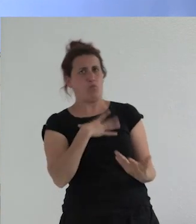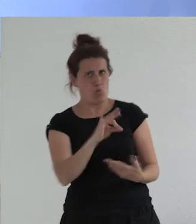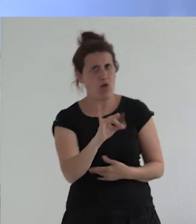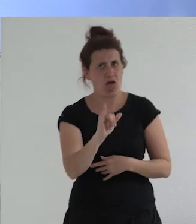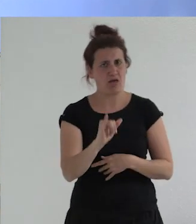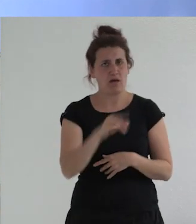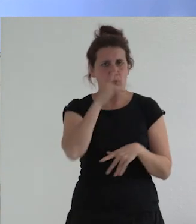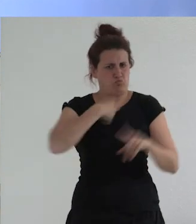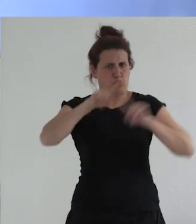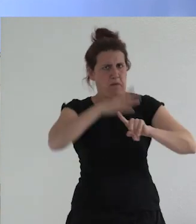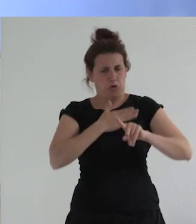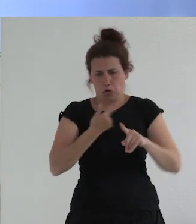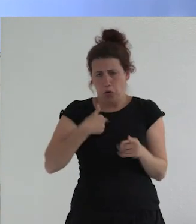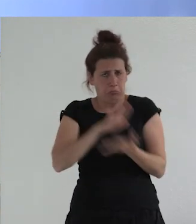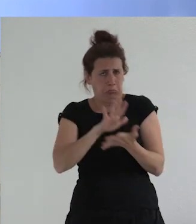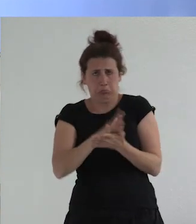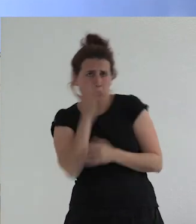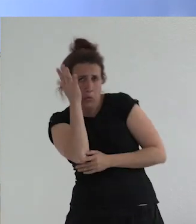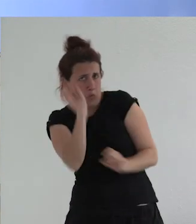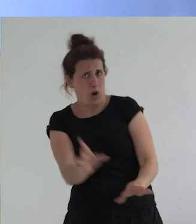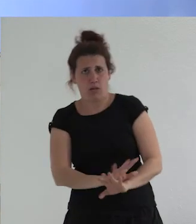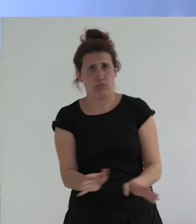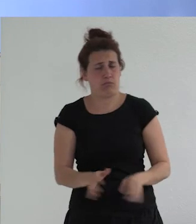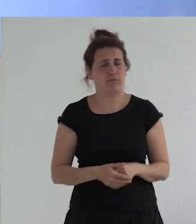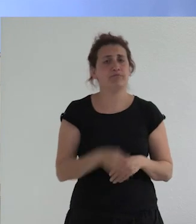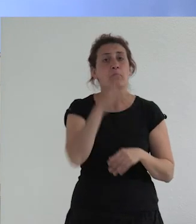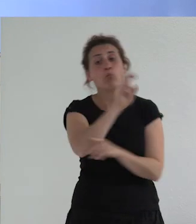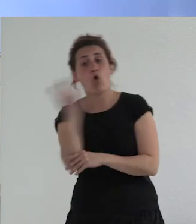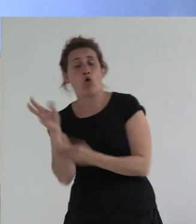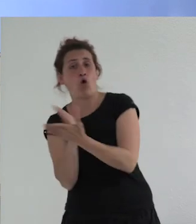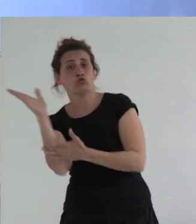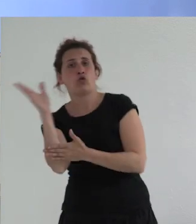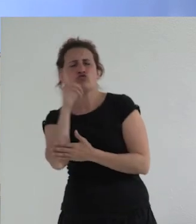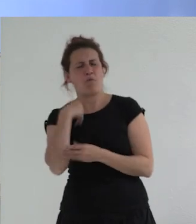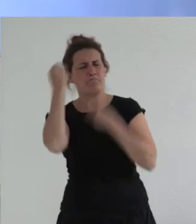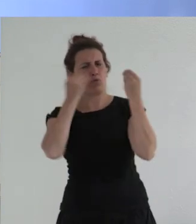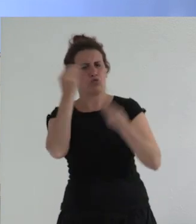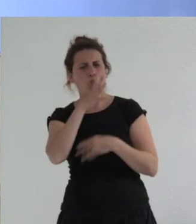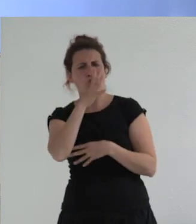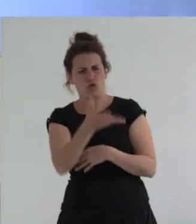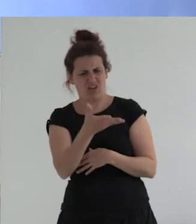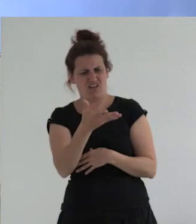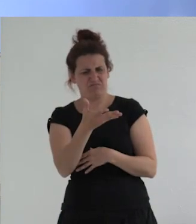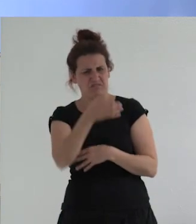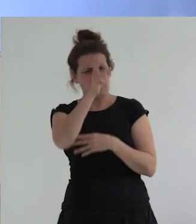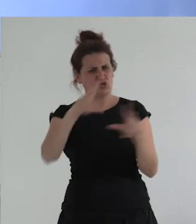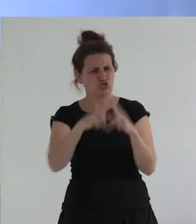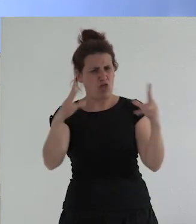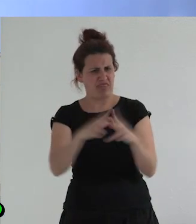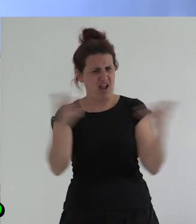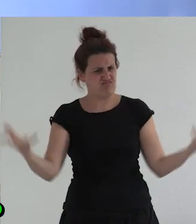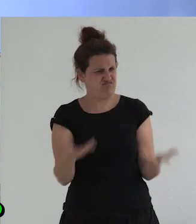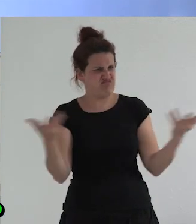este no es mi problema yo duermo muy tranquilo por la noche pero bueno por otro lado me pregunto por qué este escándalo social en relación al